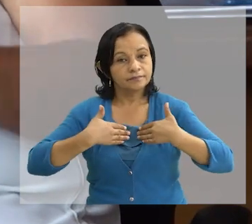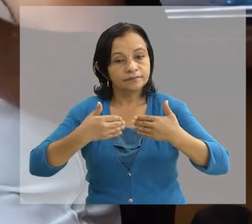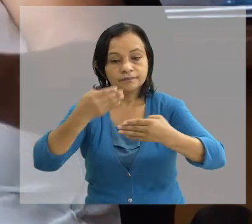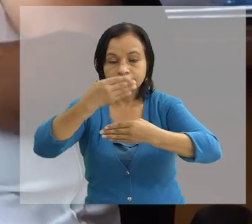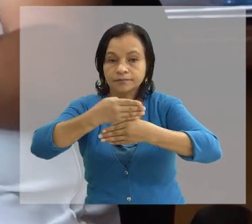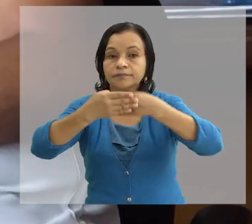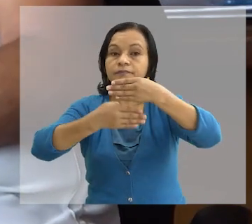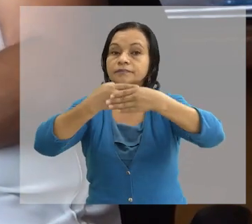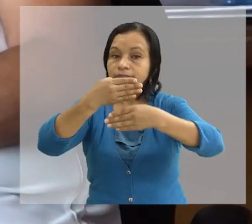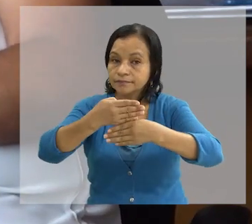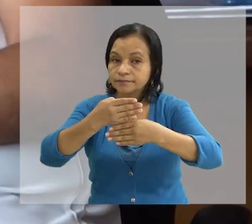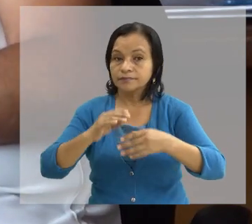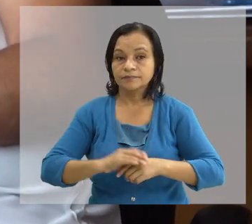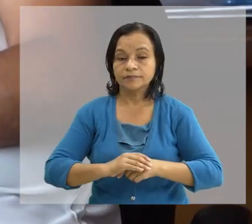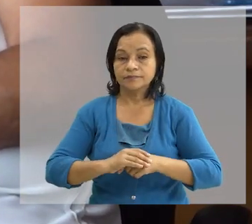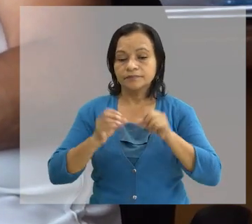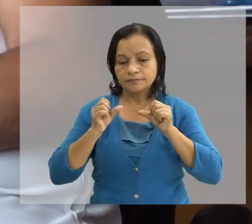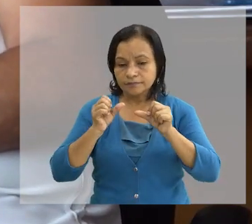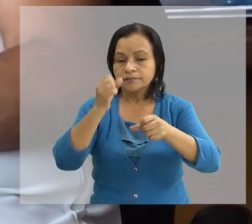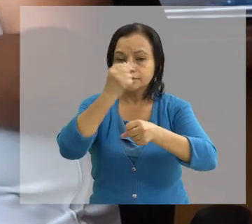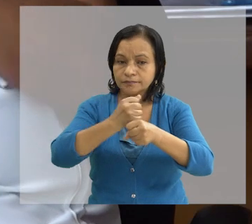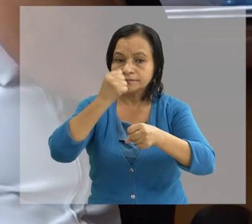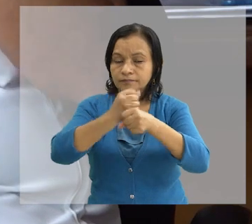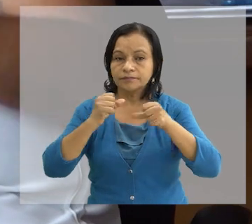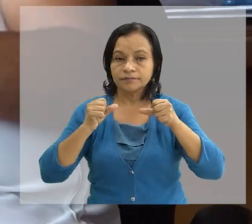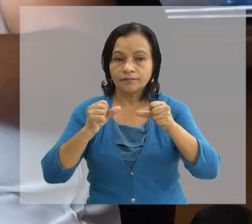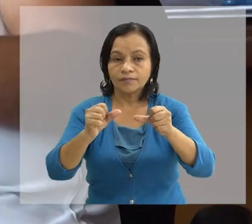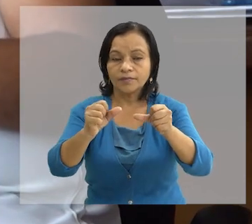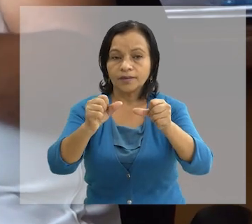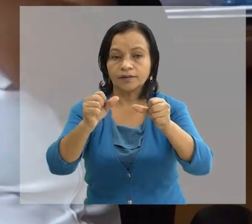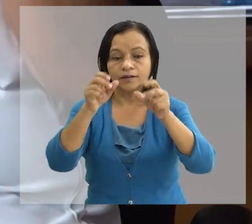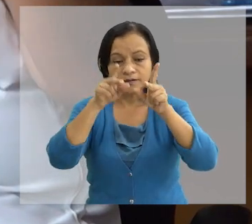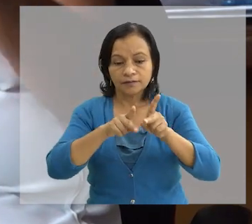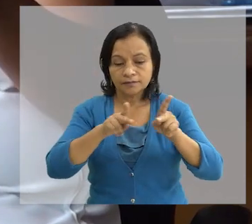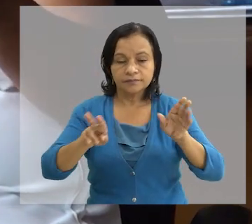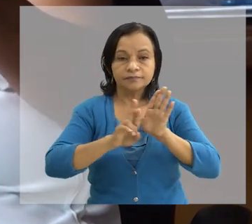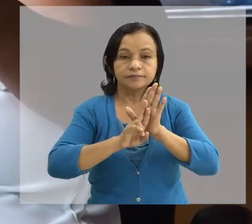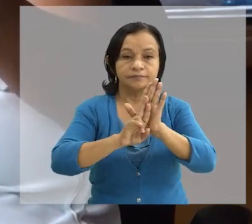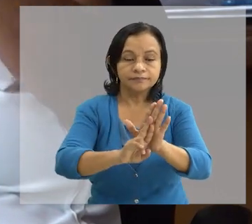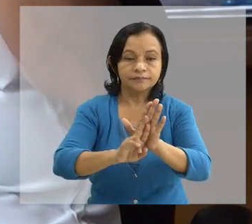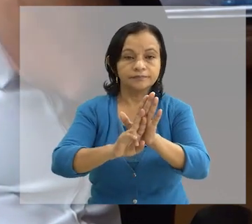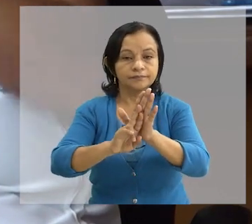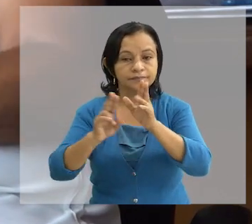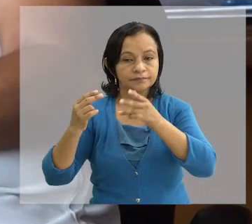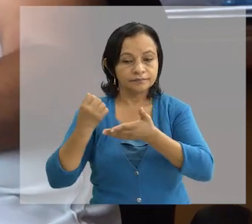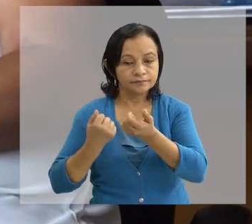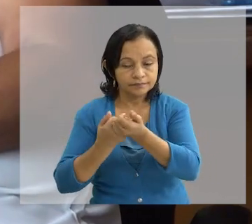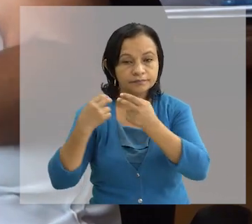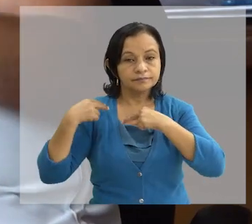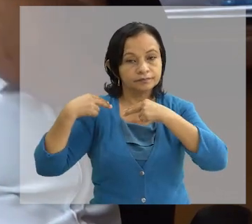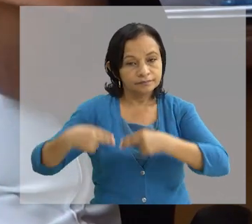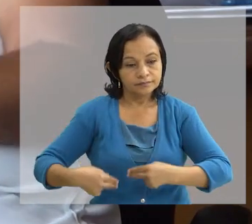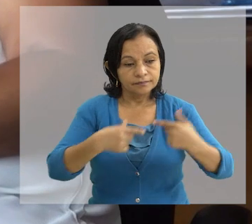infraestructura Entonces, venimos trabajando Con los planes de respuesta Desde la emergencia humanitaria